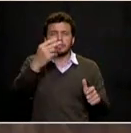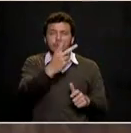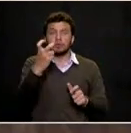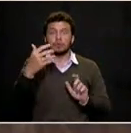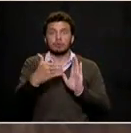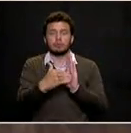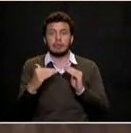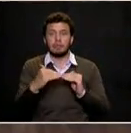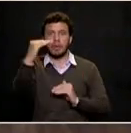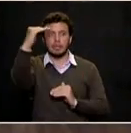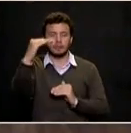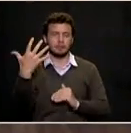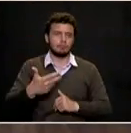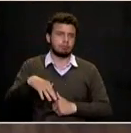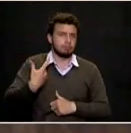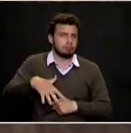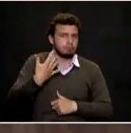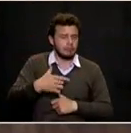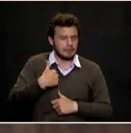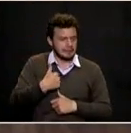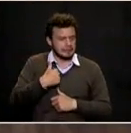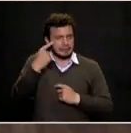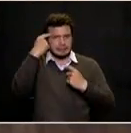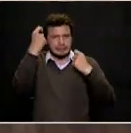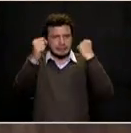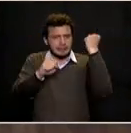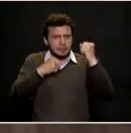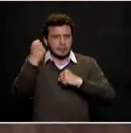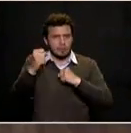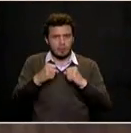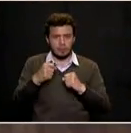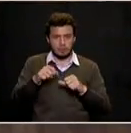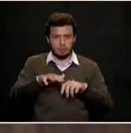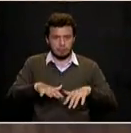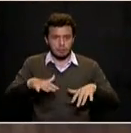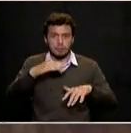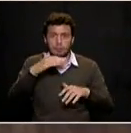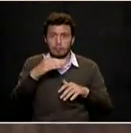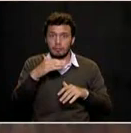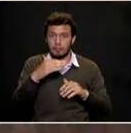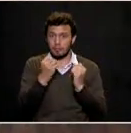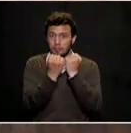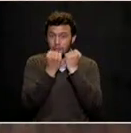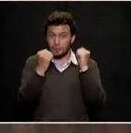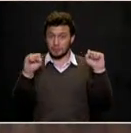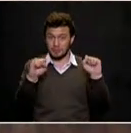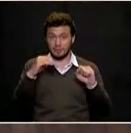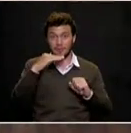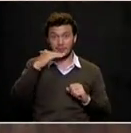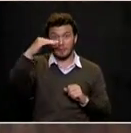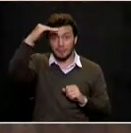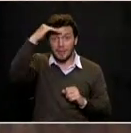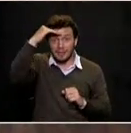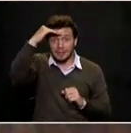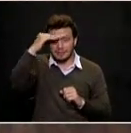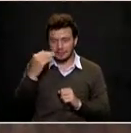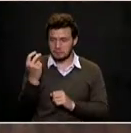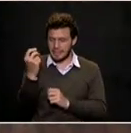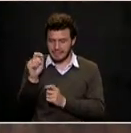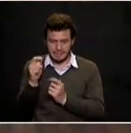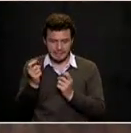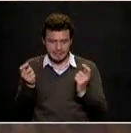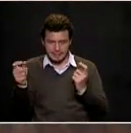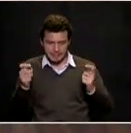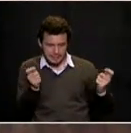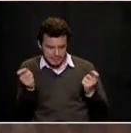bastante alarmante y muy preocupante para los recursos de la municipalidad. Por eso los voy a censar. Voy a censar a todos